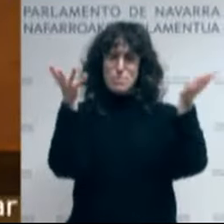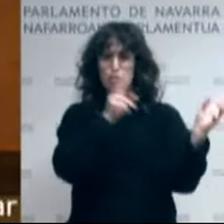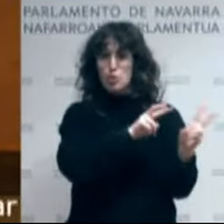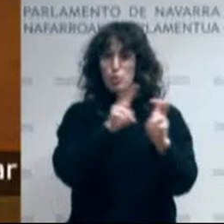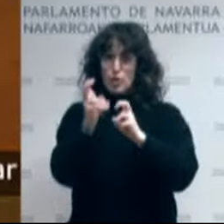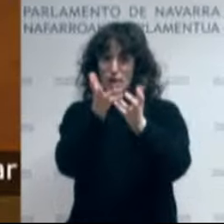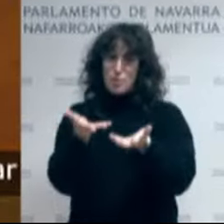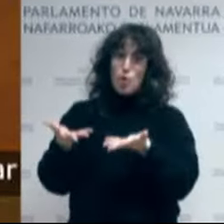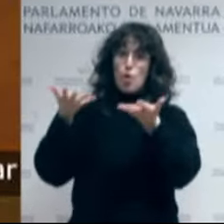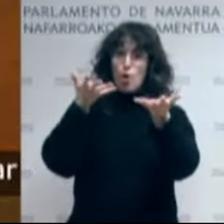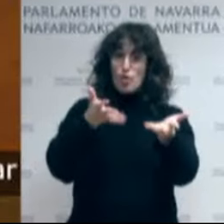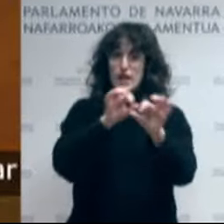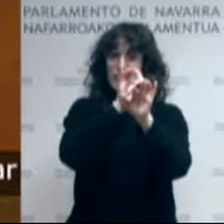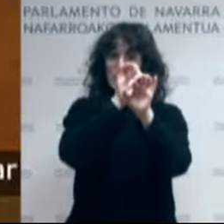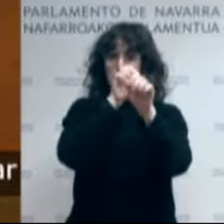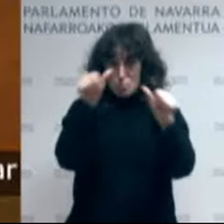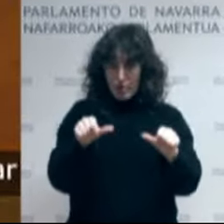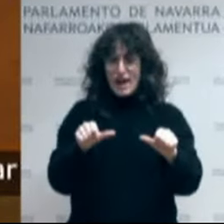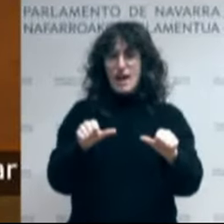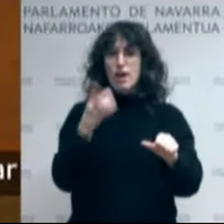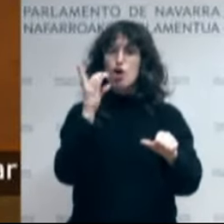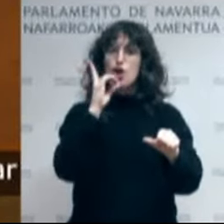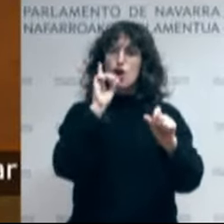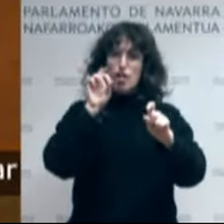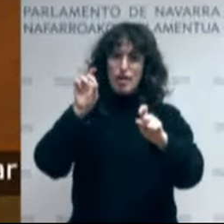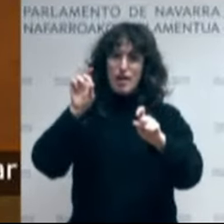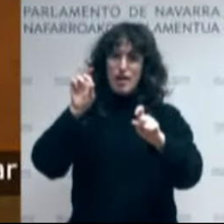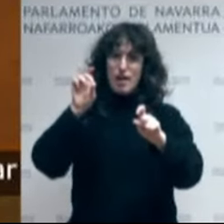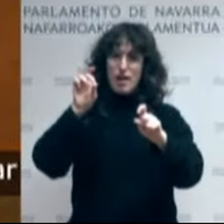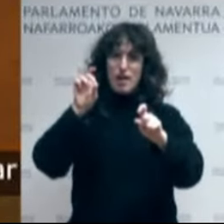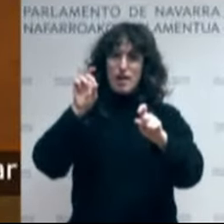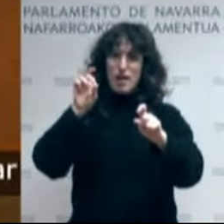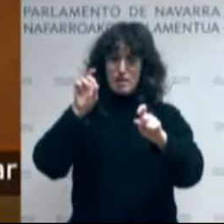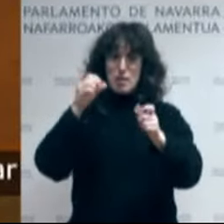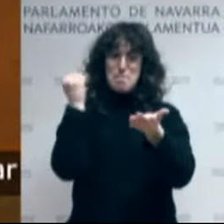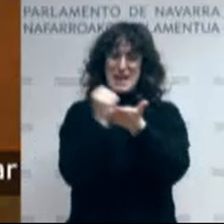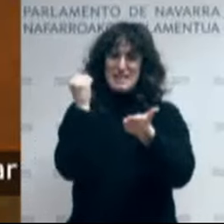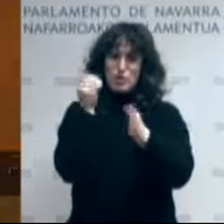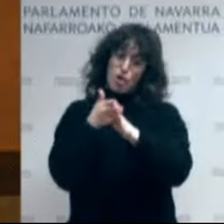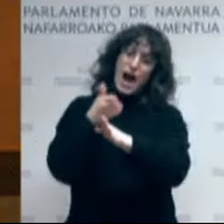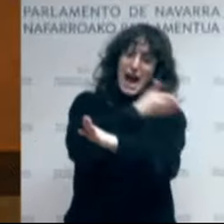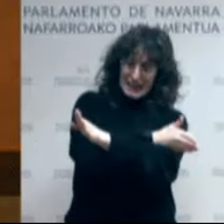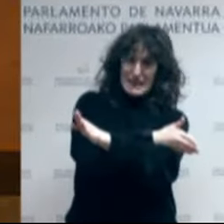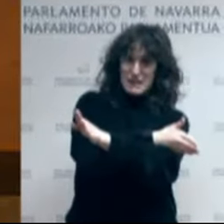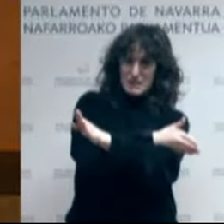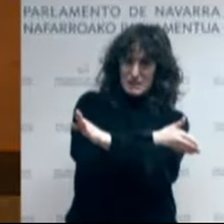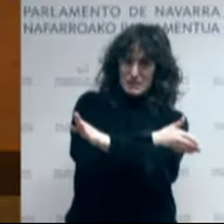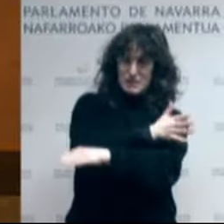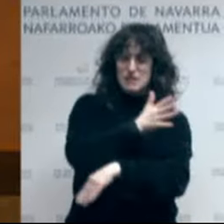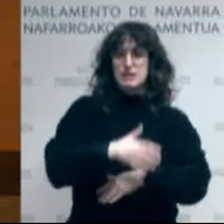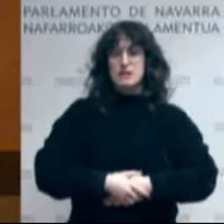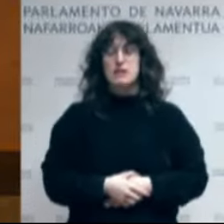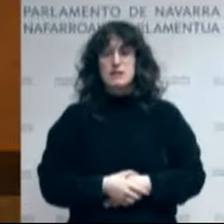behar bezala sustatzeko akordioa lortu dugu. Eta protokolo bat egitea deeredua ezartzeko